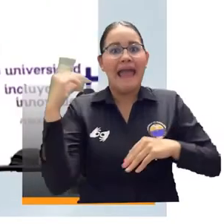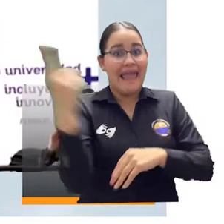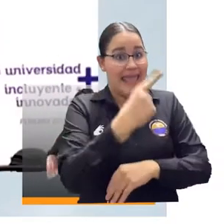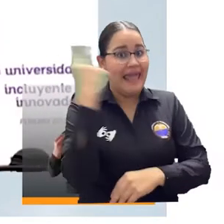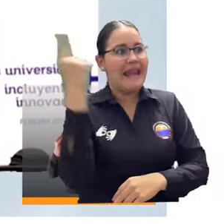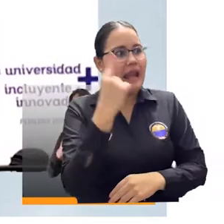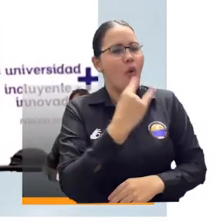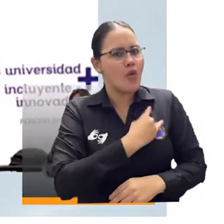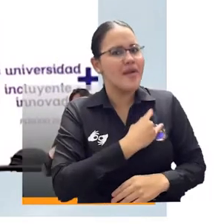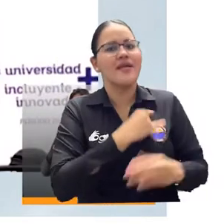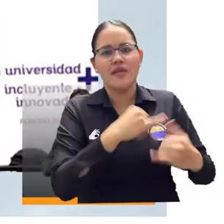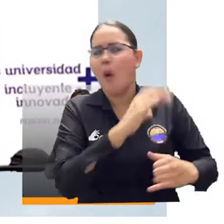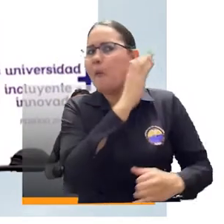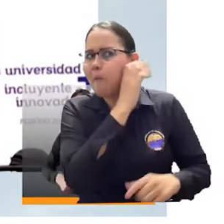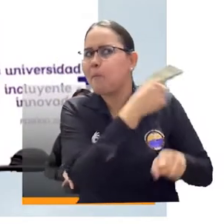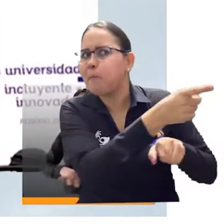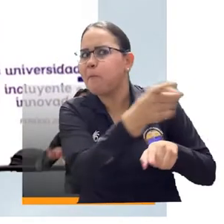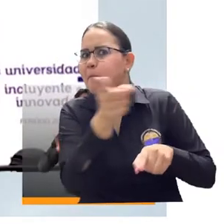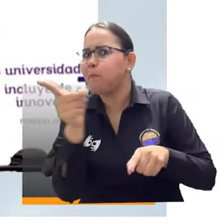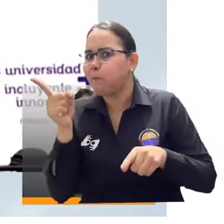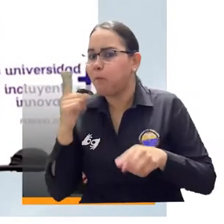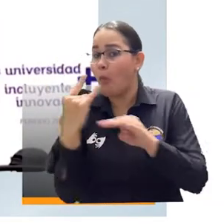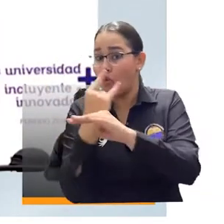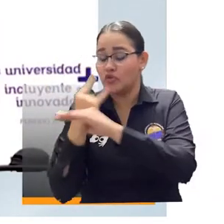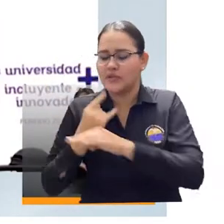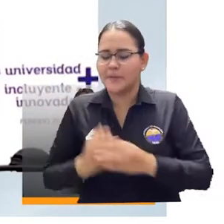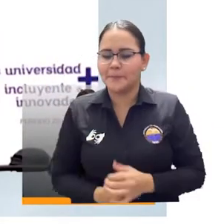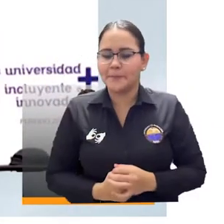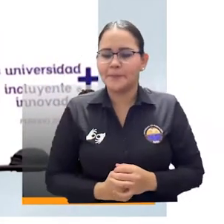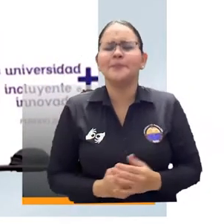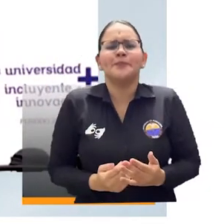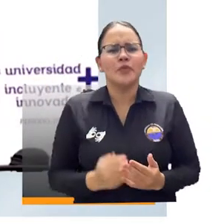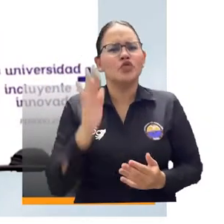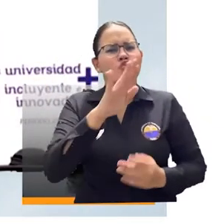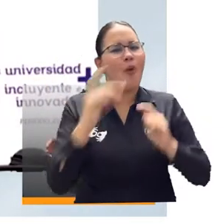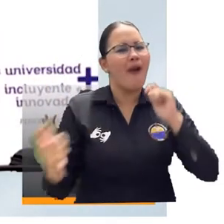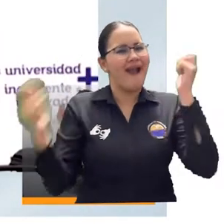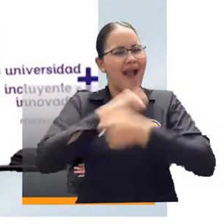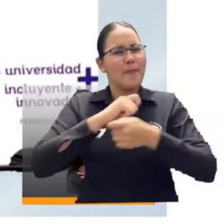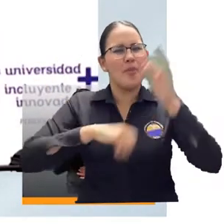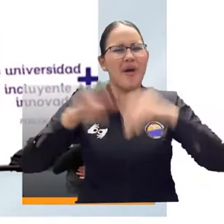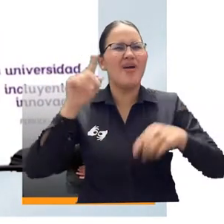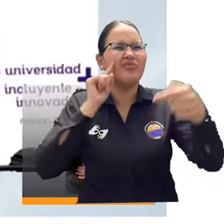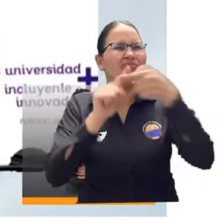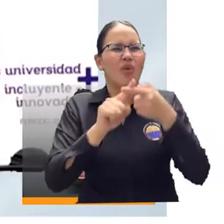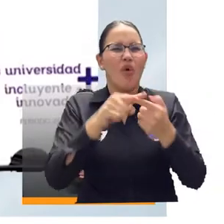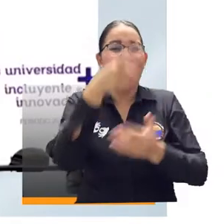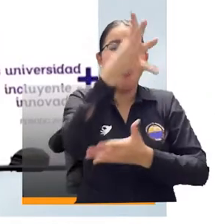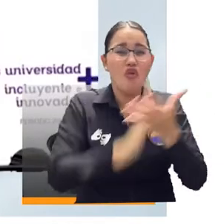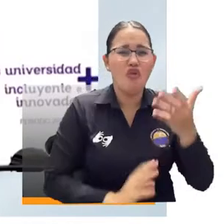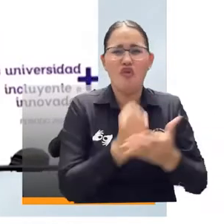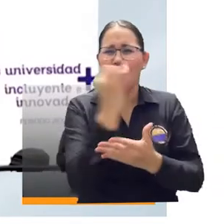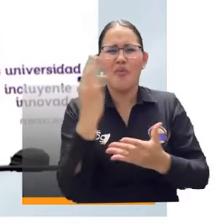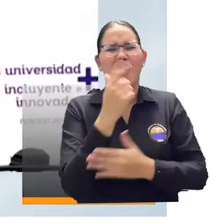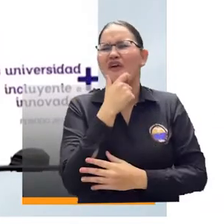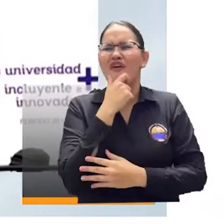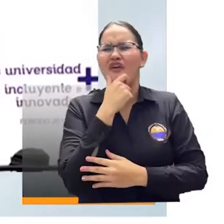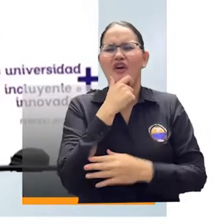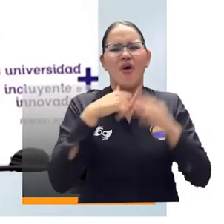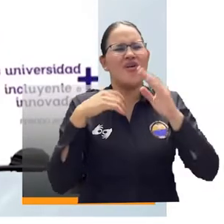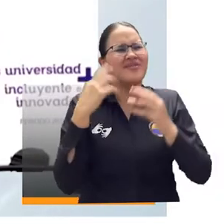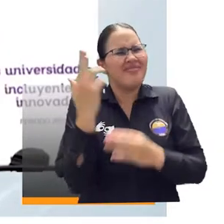Y ese cambio que parece temporal de pasar de una evaluación numérica centrada en repetir cosas,